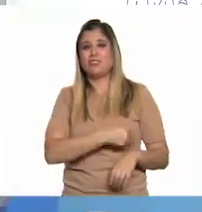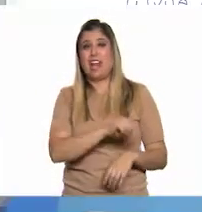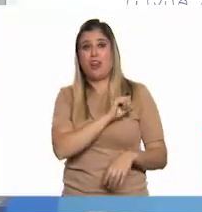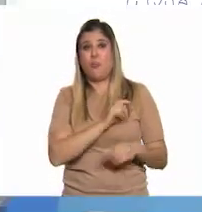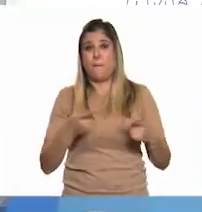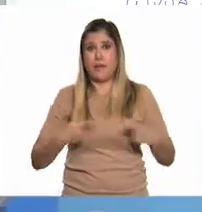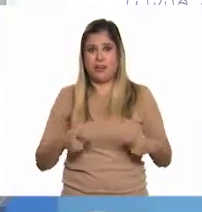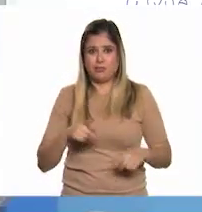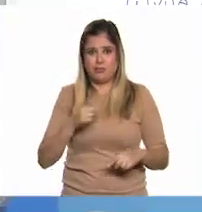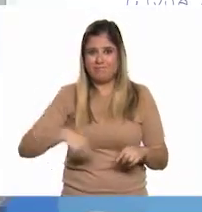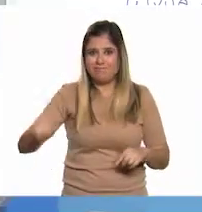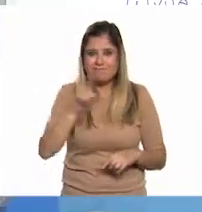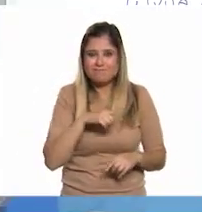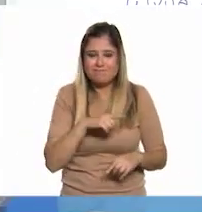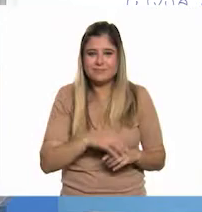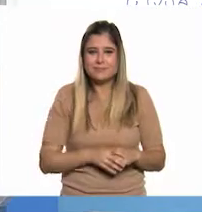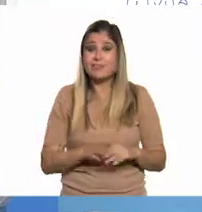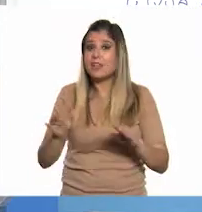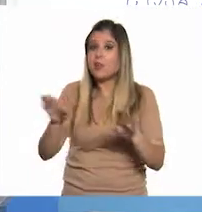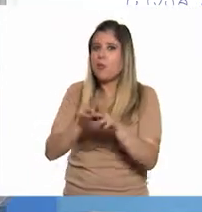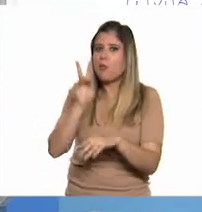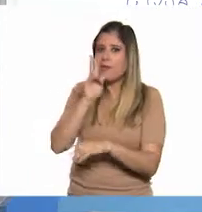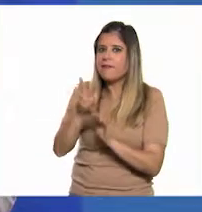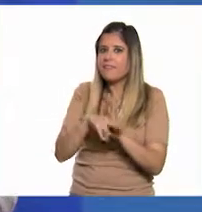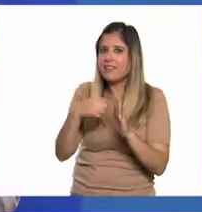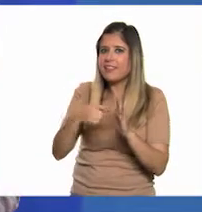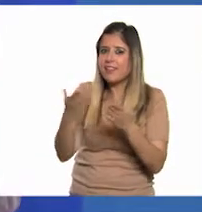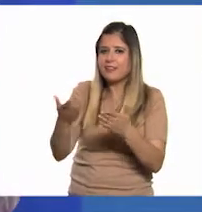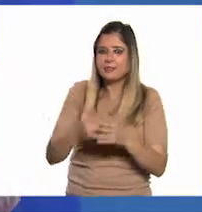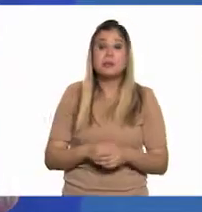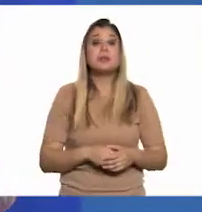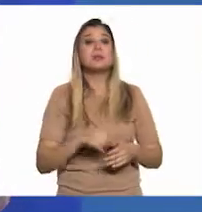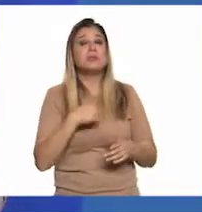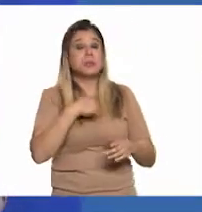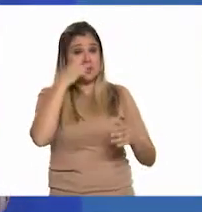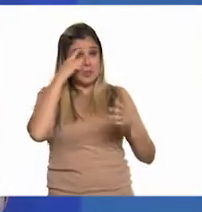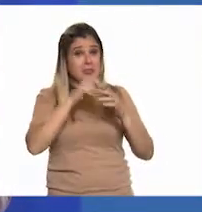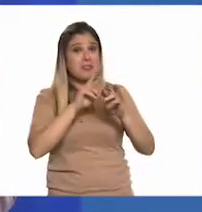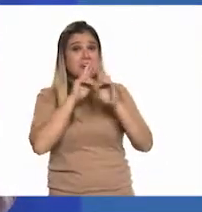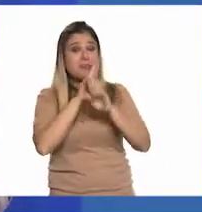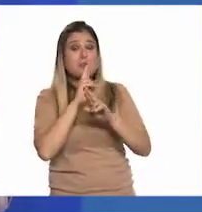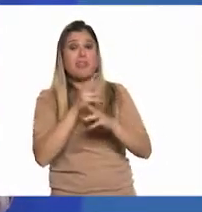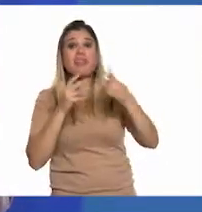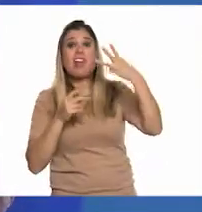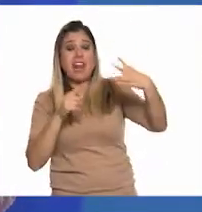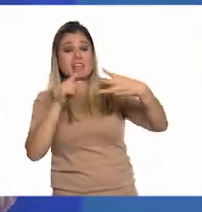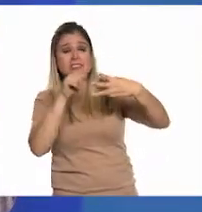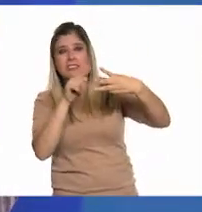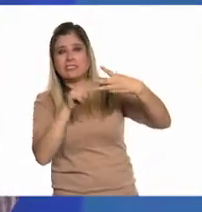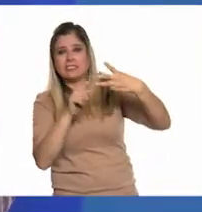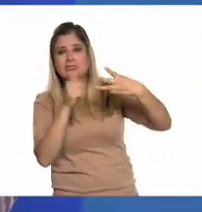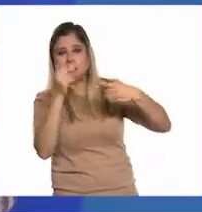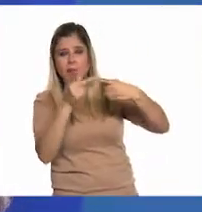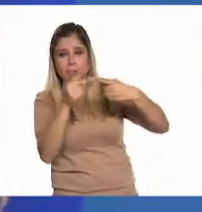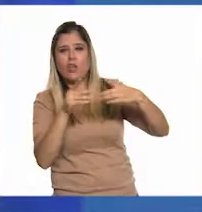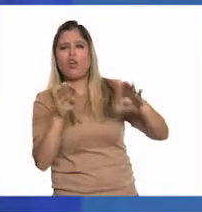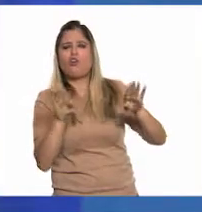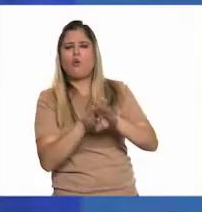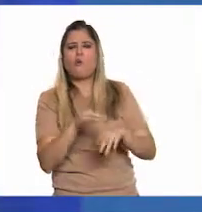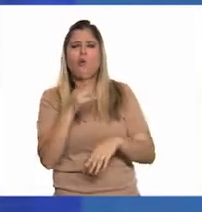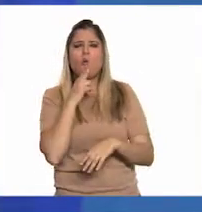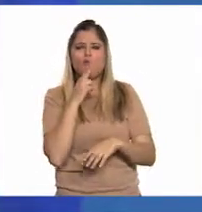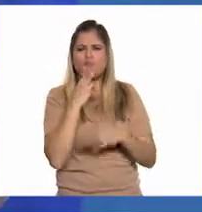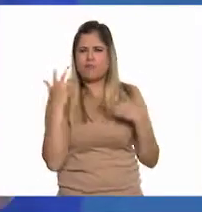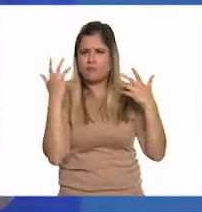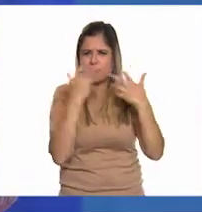¿Qué les parece el contenido de este video? Creo que responde a tres de nuestras preguntas. ¿Cómo funcionan las